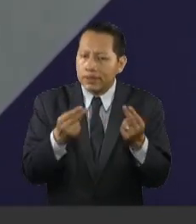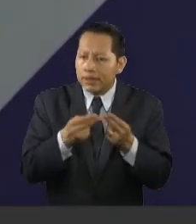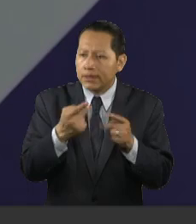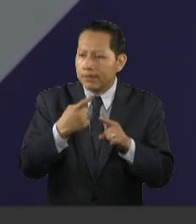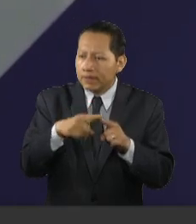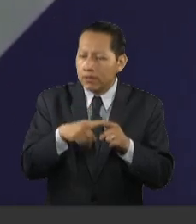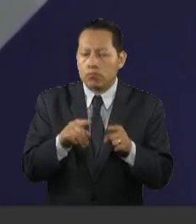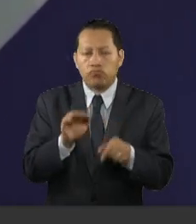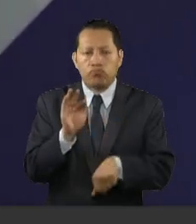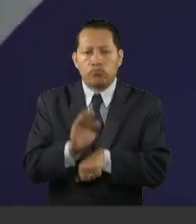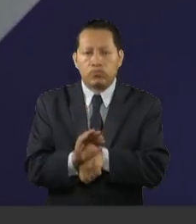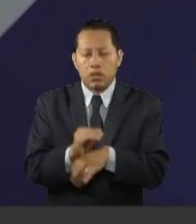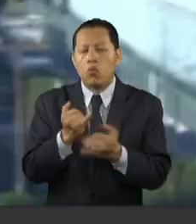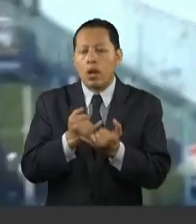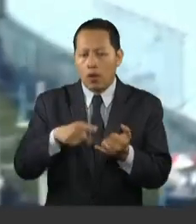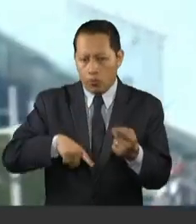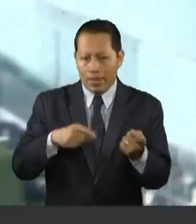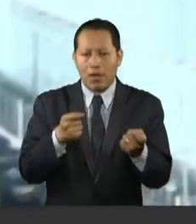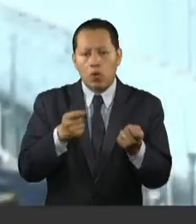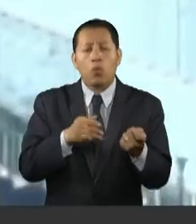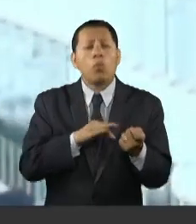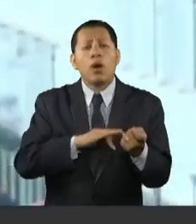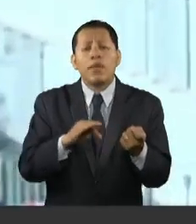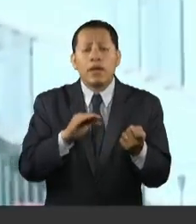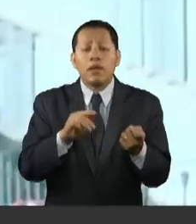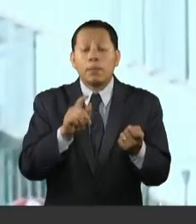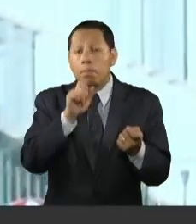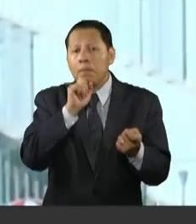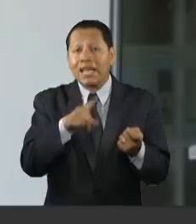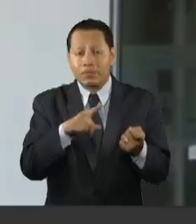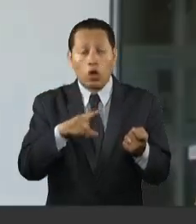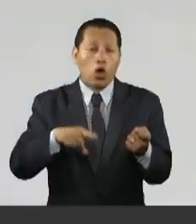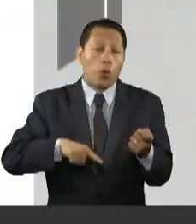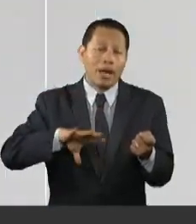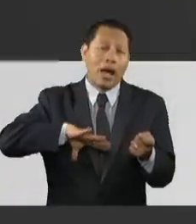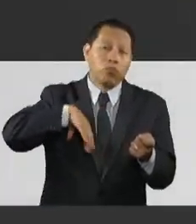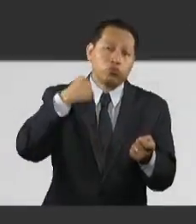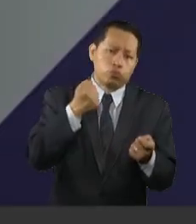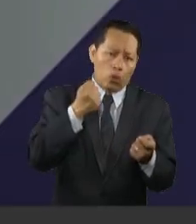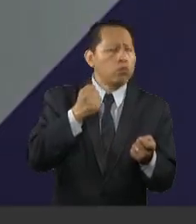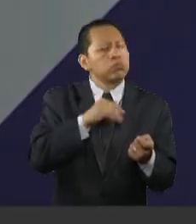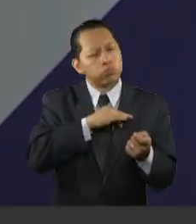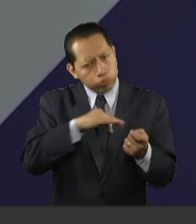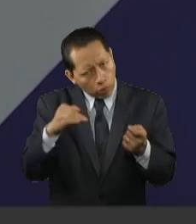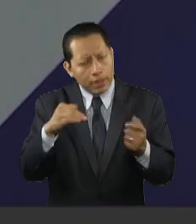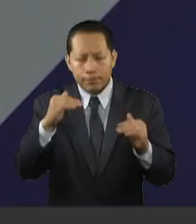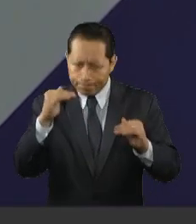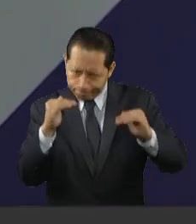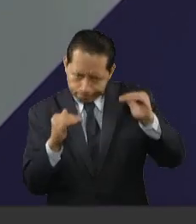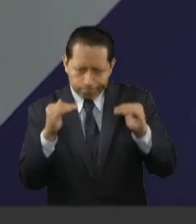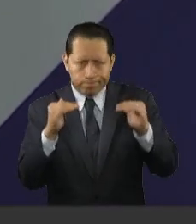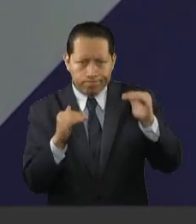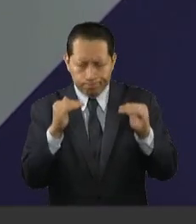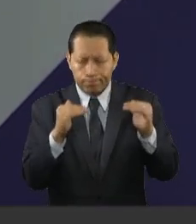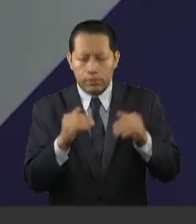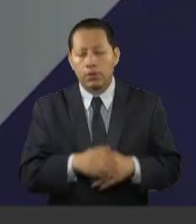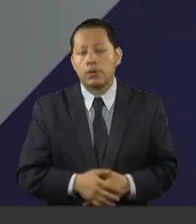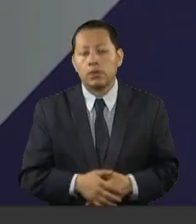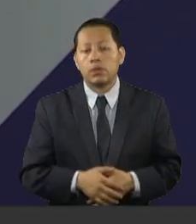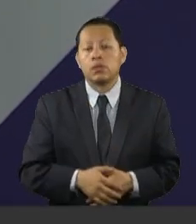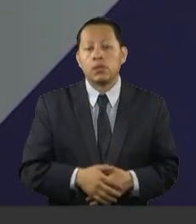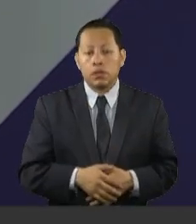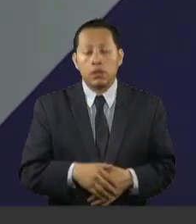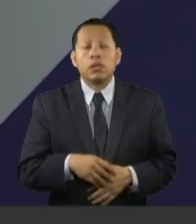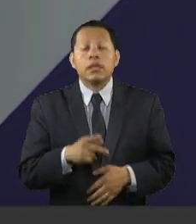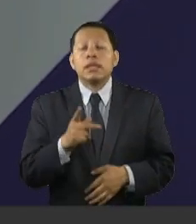gobernabilidad y representan un contrapeso a los abusos en el poder. El fortalecimiento del Estado de Derecho tiene